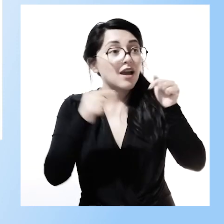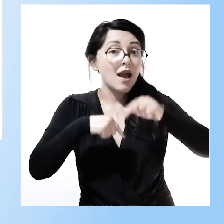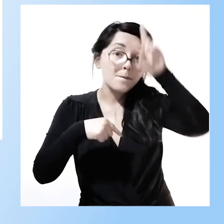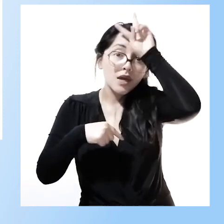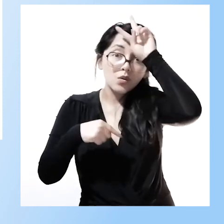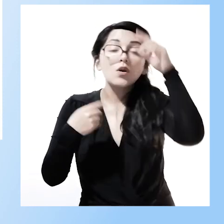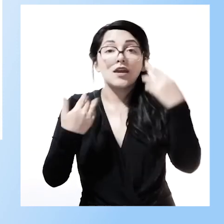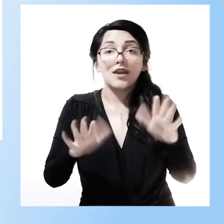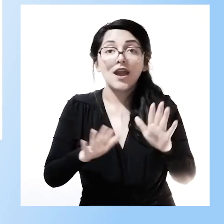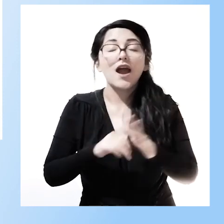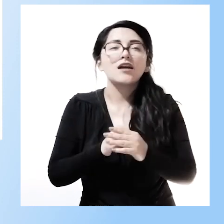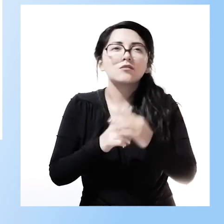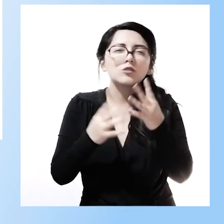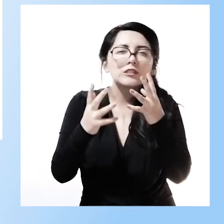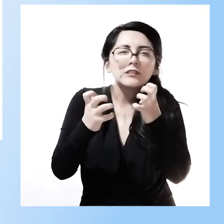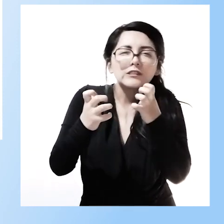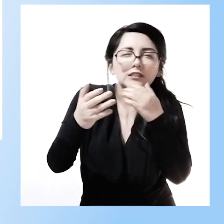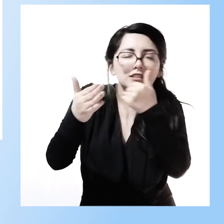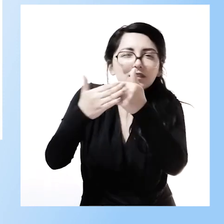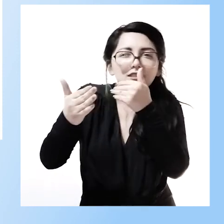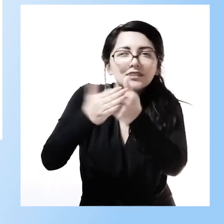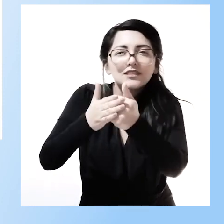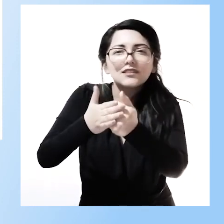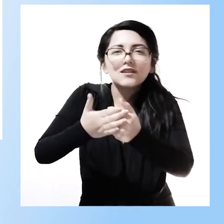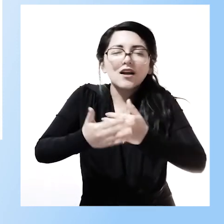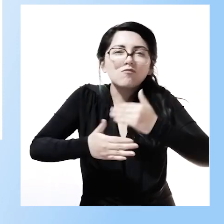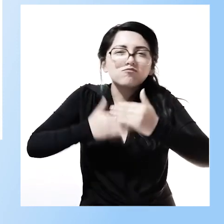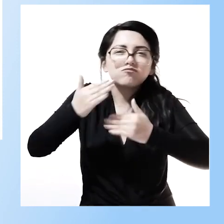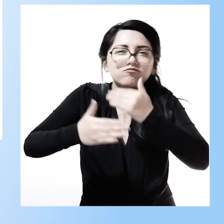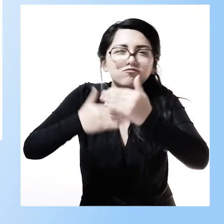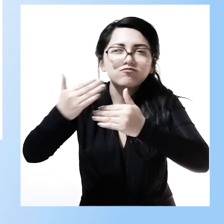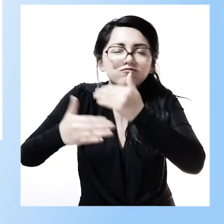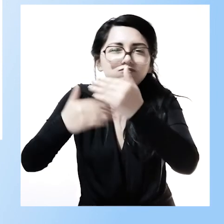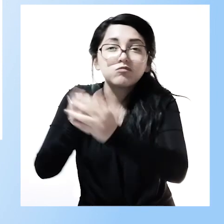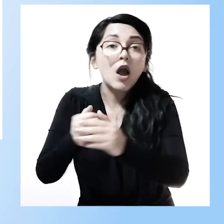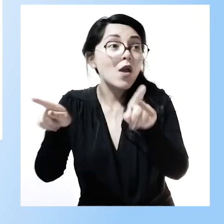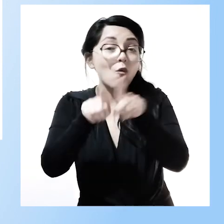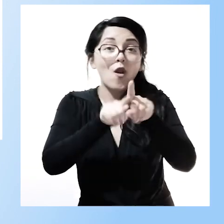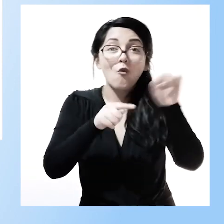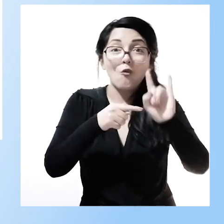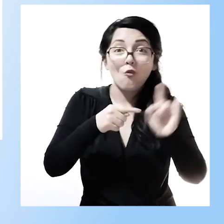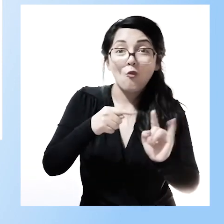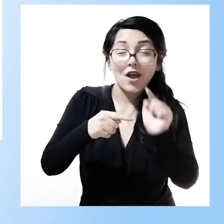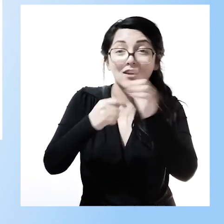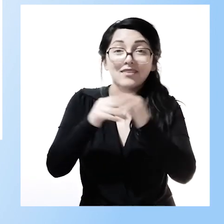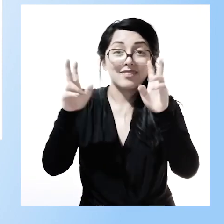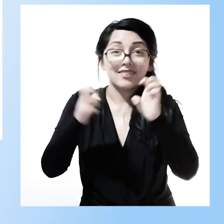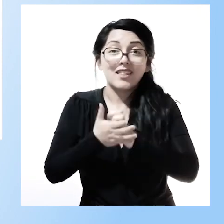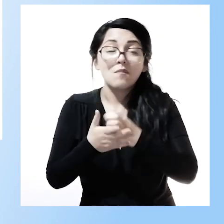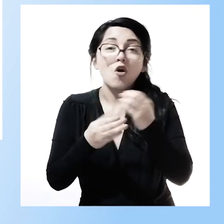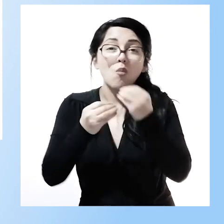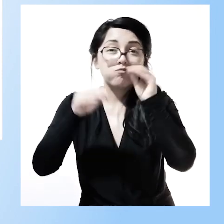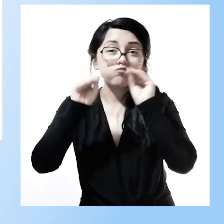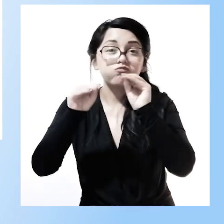de desarrollar la línea de formación a pedagogía hospitalaria a partir de la experiencia en Uruguay sobre los trayectos de formación docente, qué